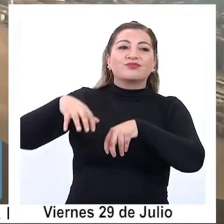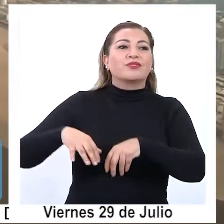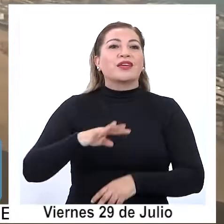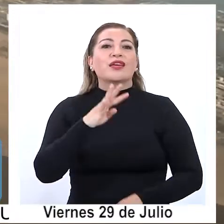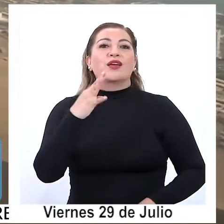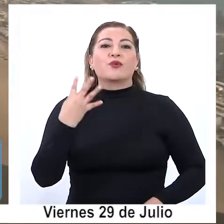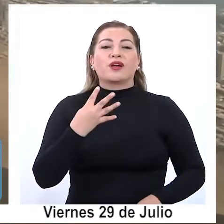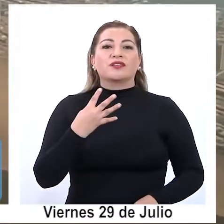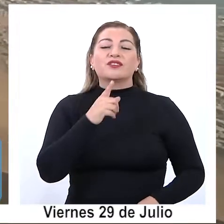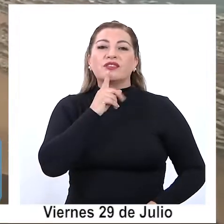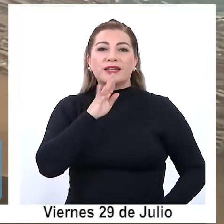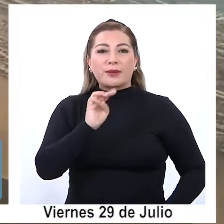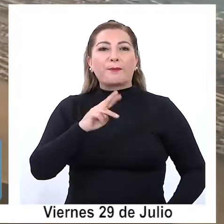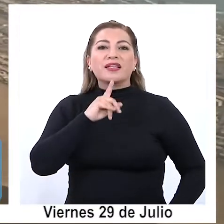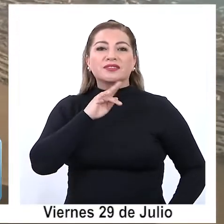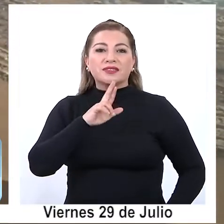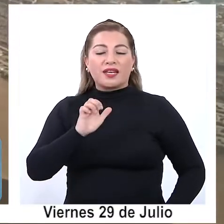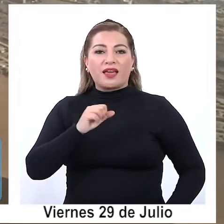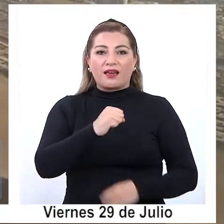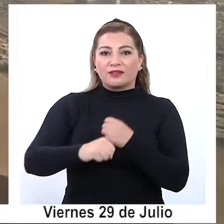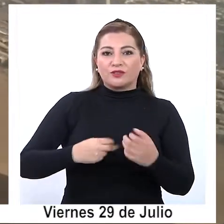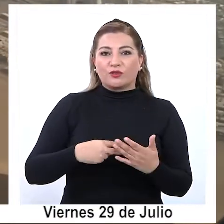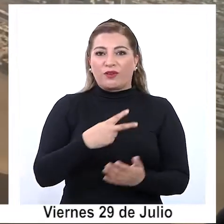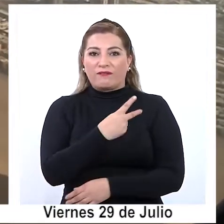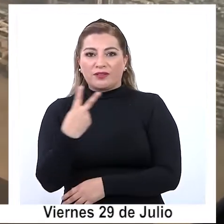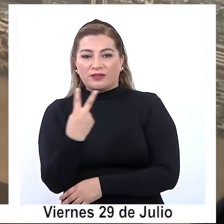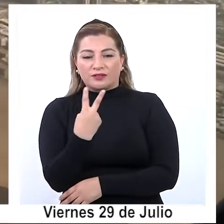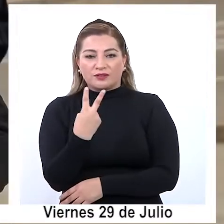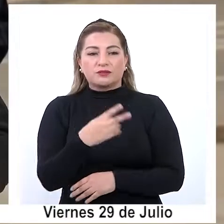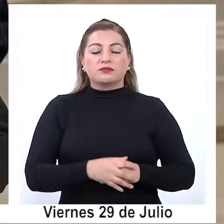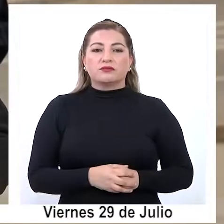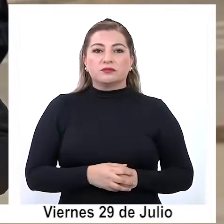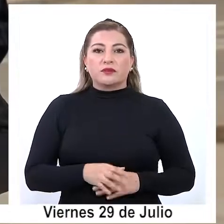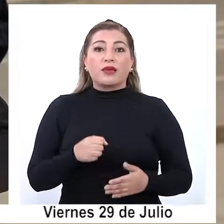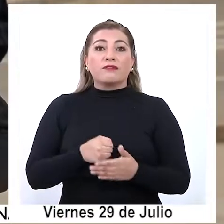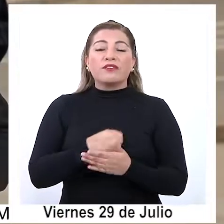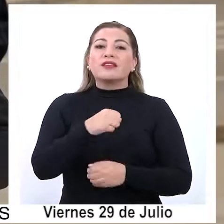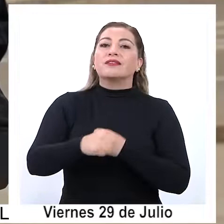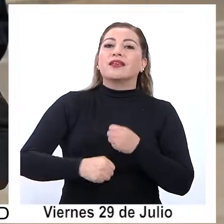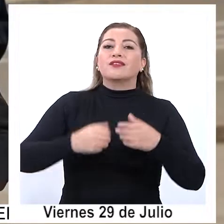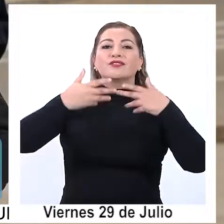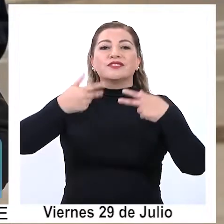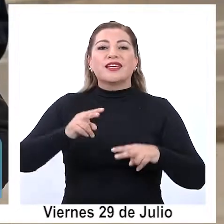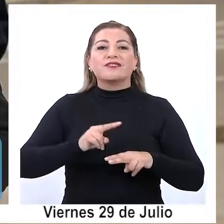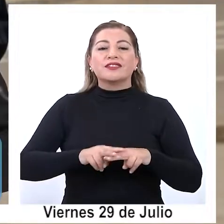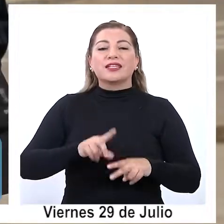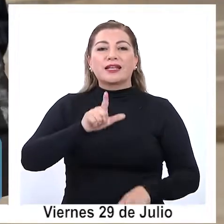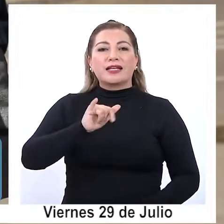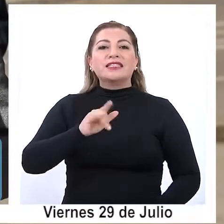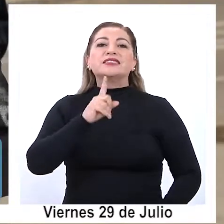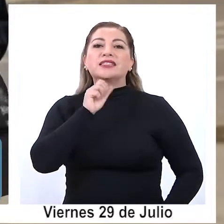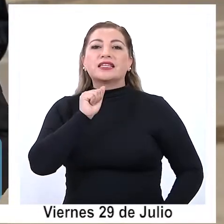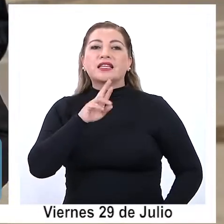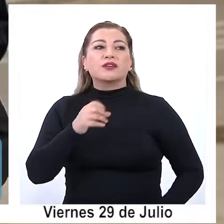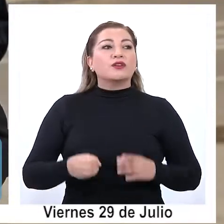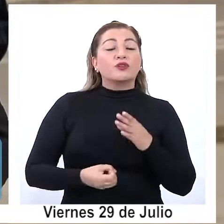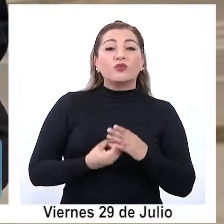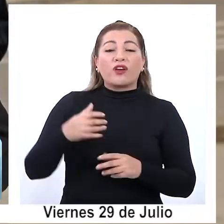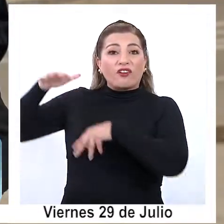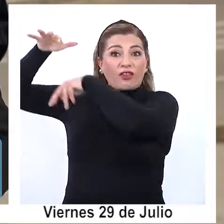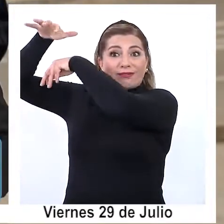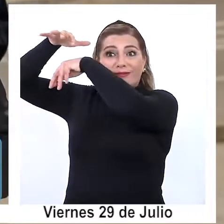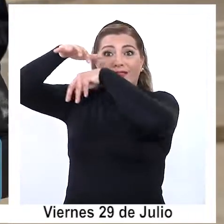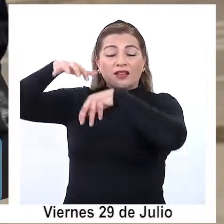cuarto trimestre de 2022. A final de año estaremos haciendo la licitación para un nuevo teleférico,